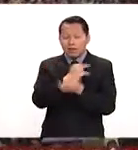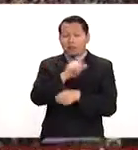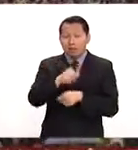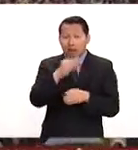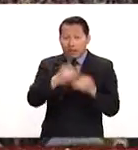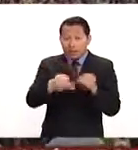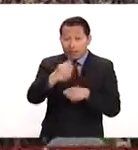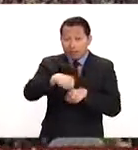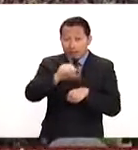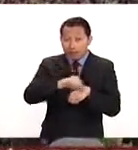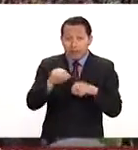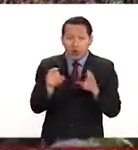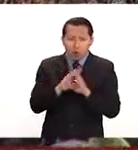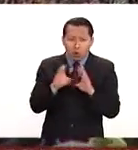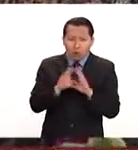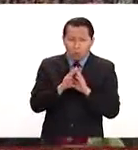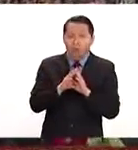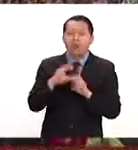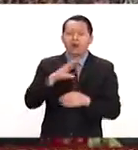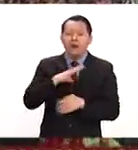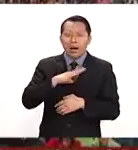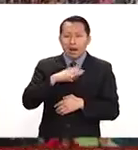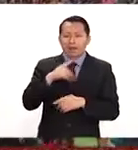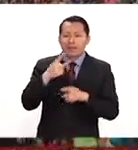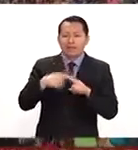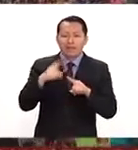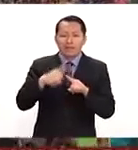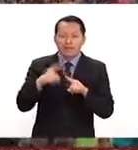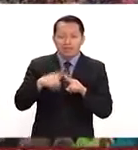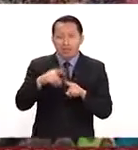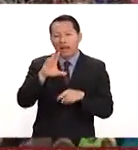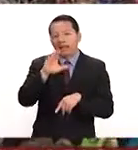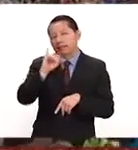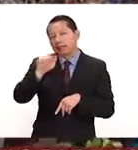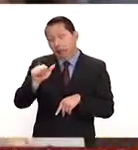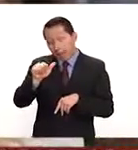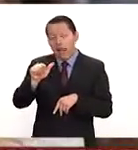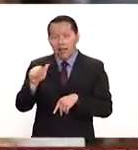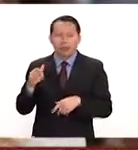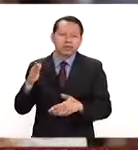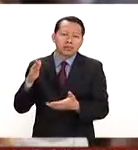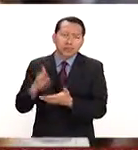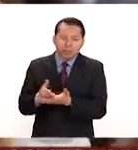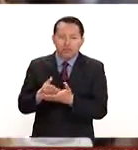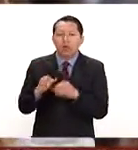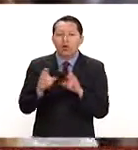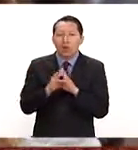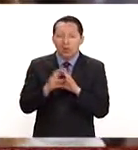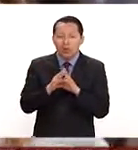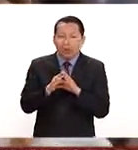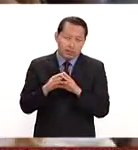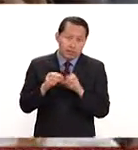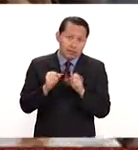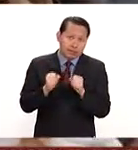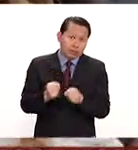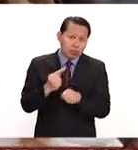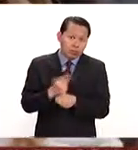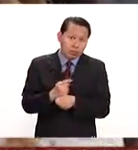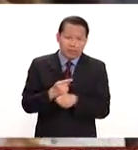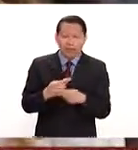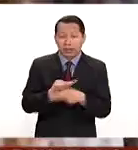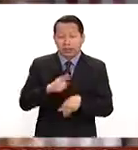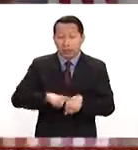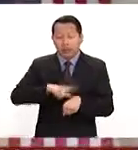semana, su asistencia a los cuarteles generales de la CIA, donde politizó el tema de la seguridad nacional. Luego, el